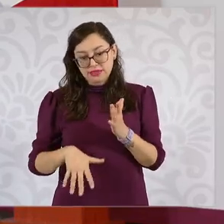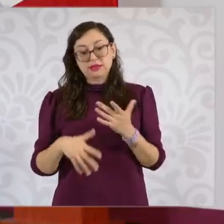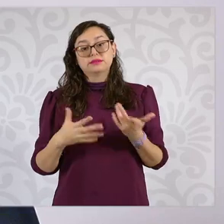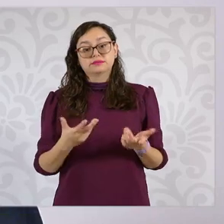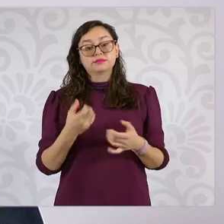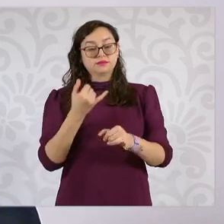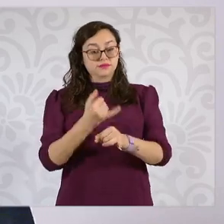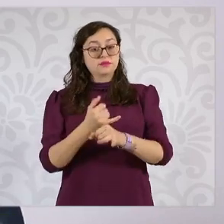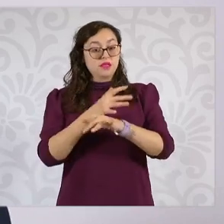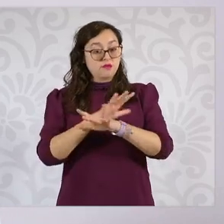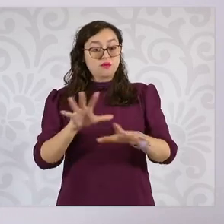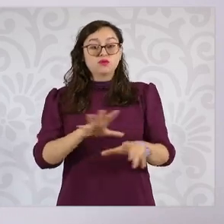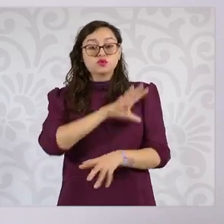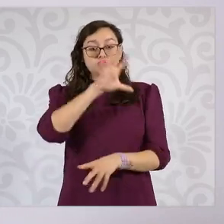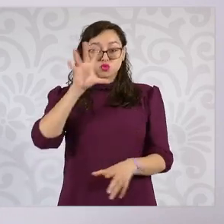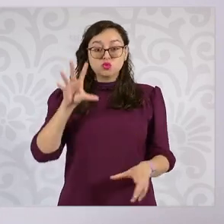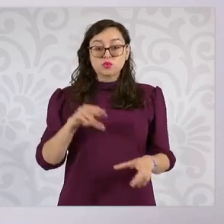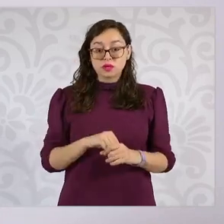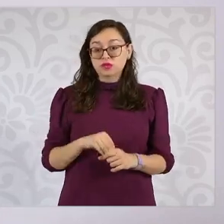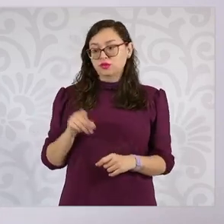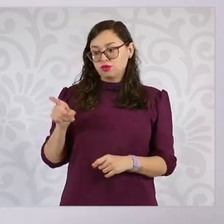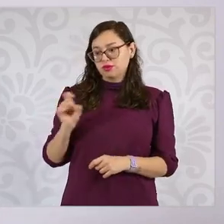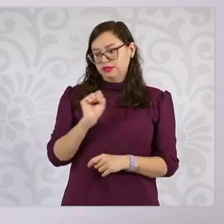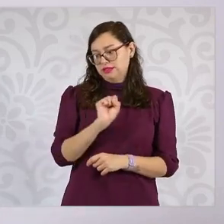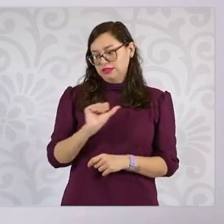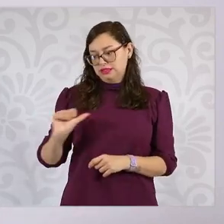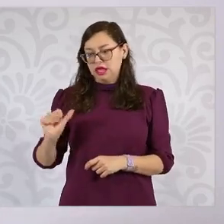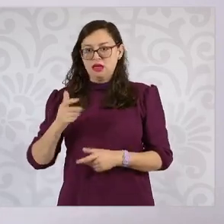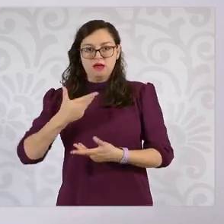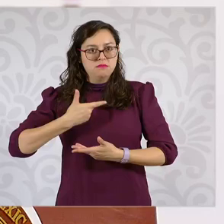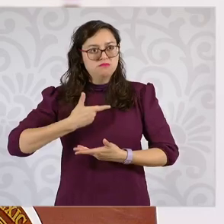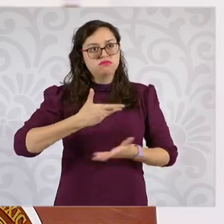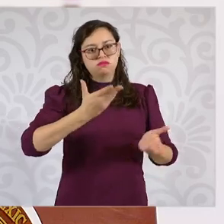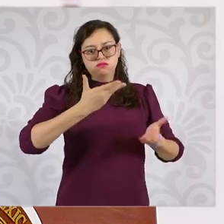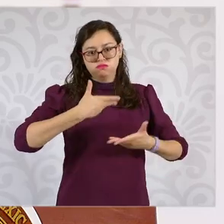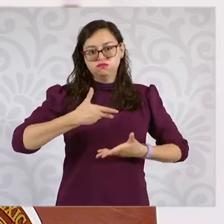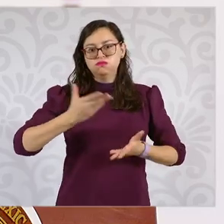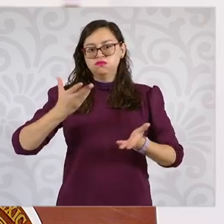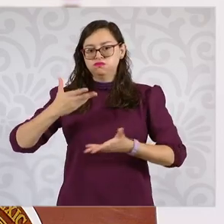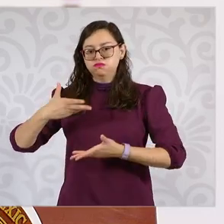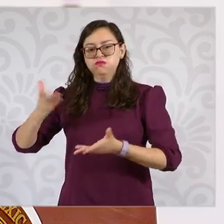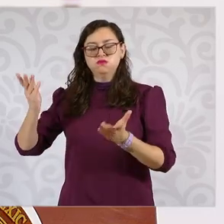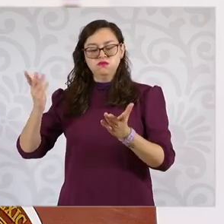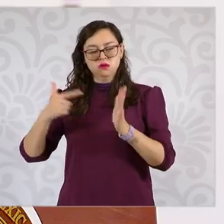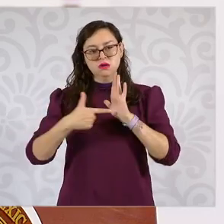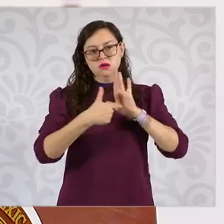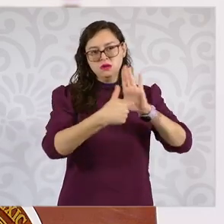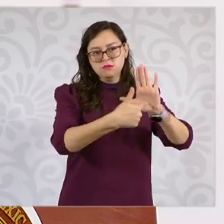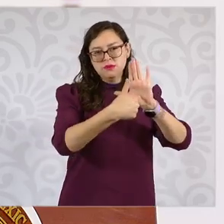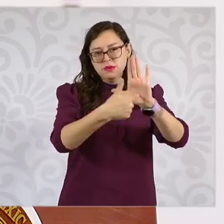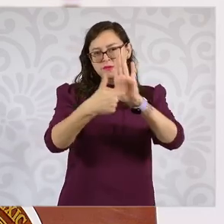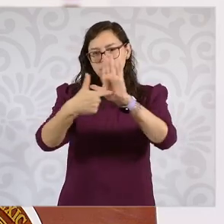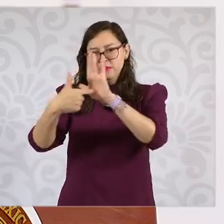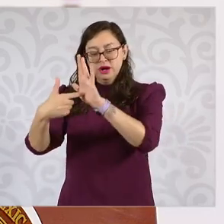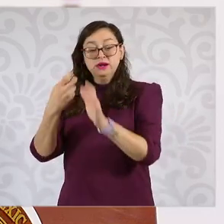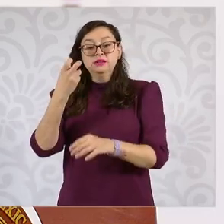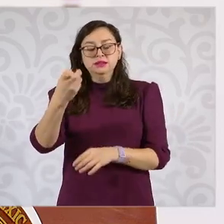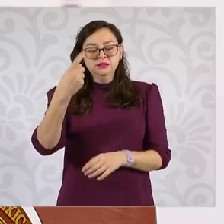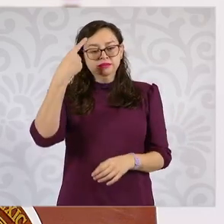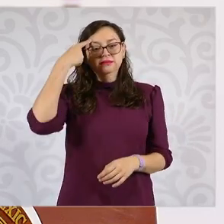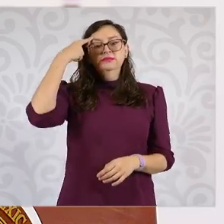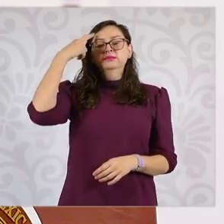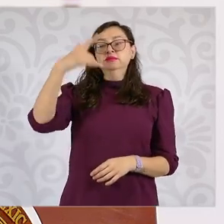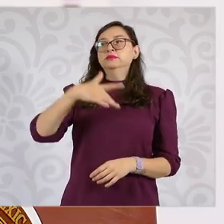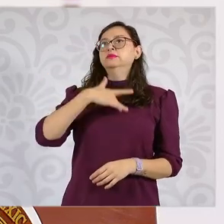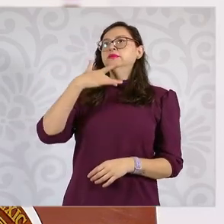productos y nutrición lo hace la Secretaría de Salud. Entonces, tenemos que apostar a generar conciencia en